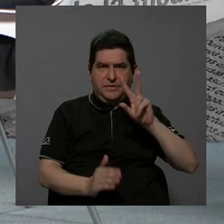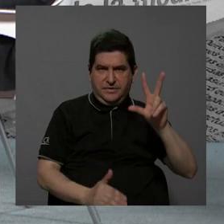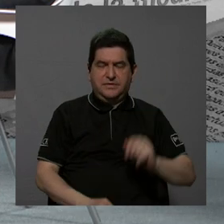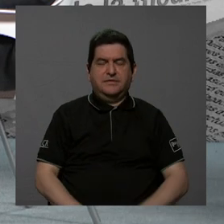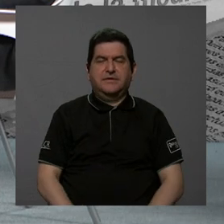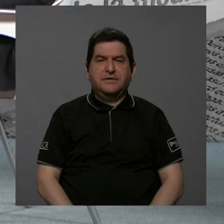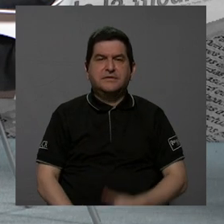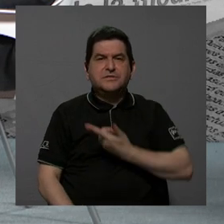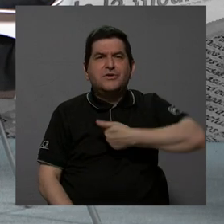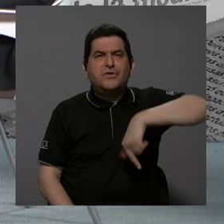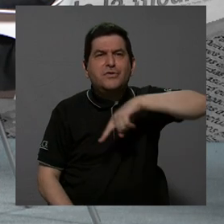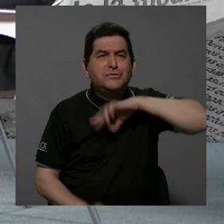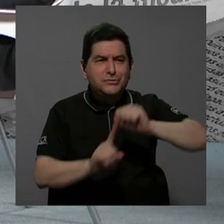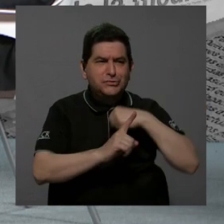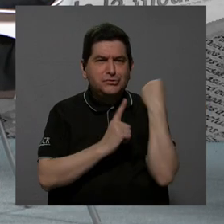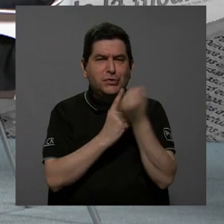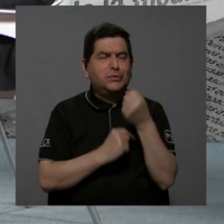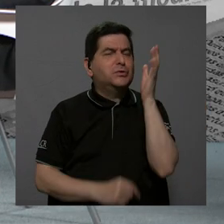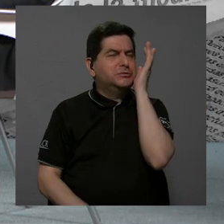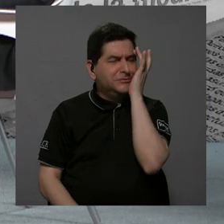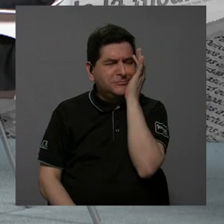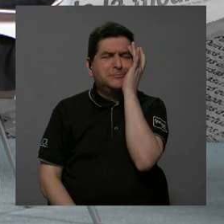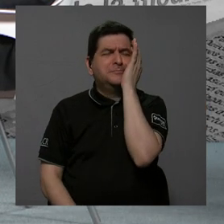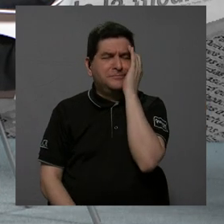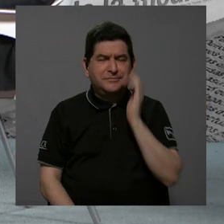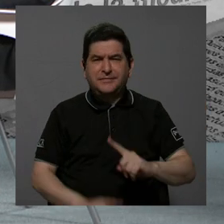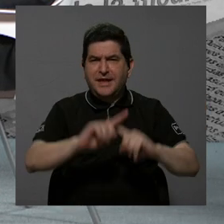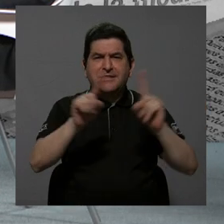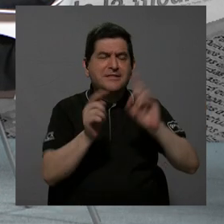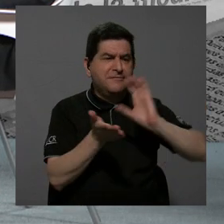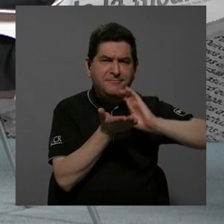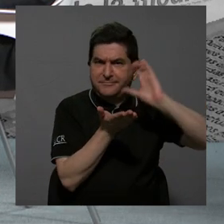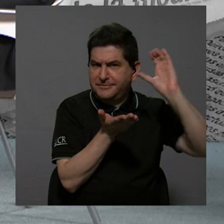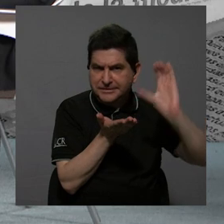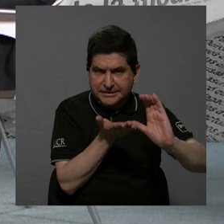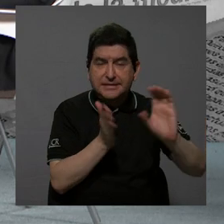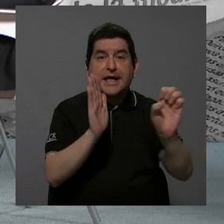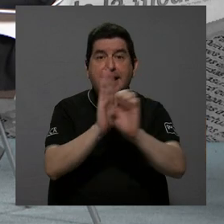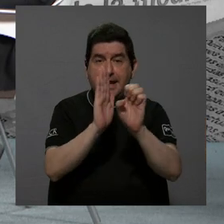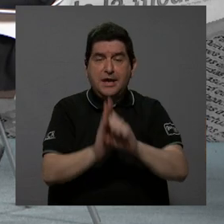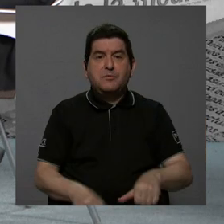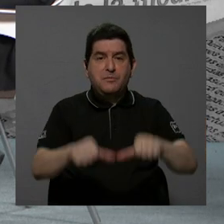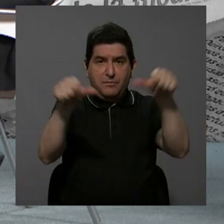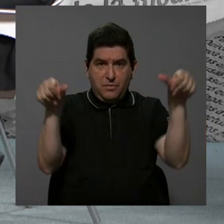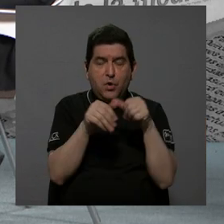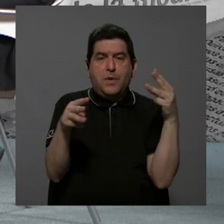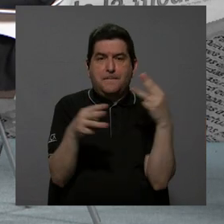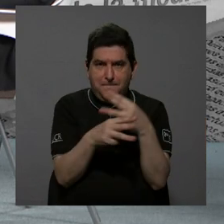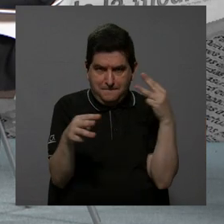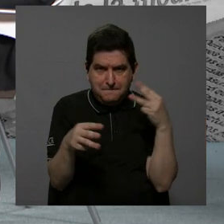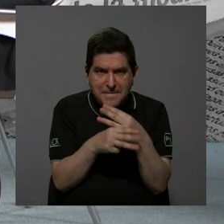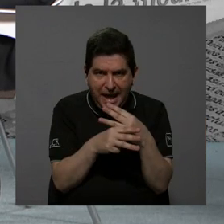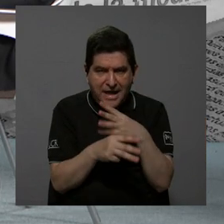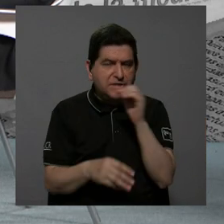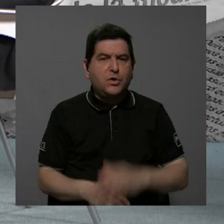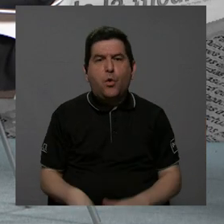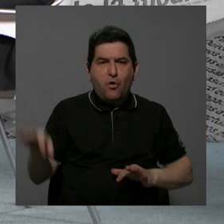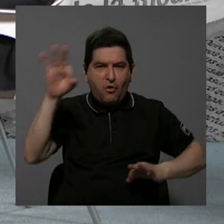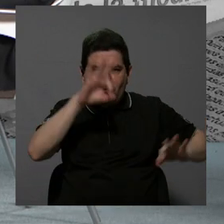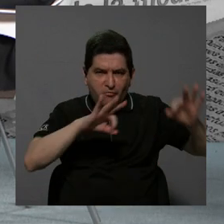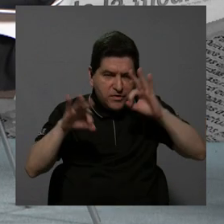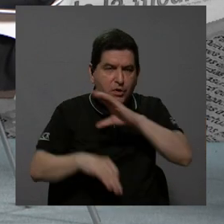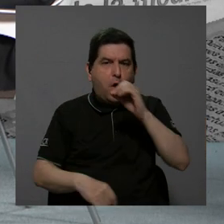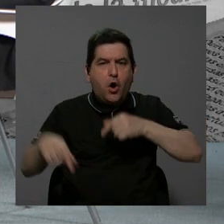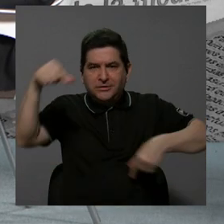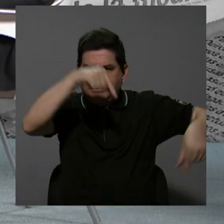tenido situaciones muy preocupantes en algunos cursos, por ejemplo, en el área de matemática o en el área de física o